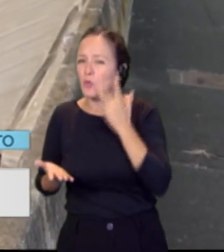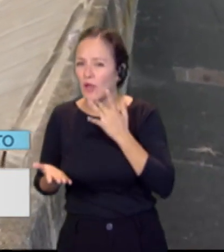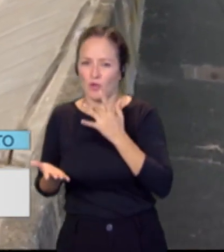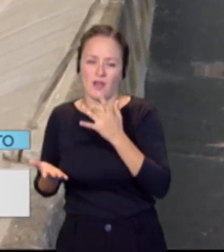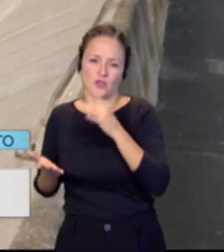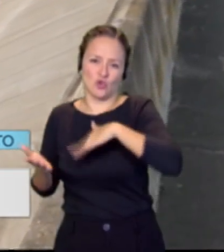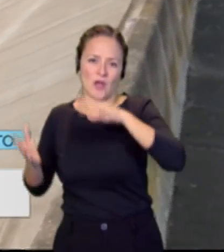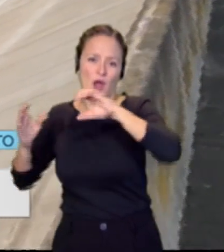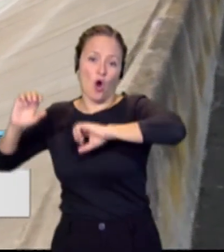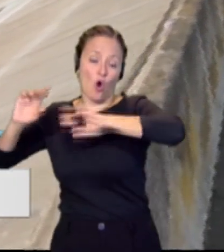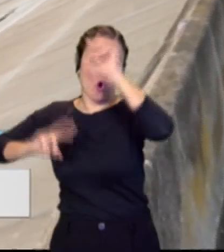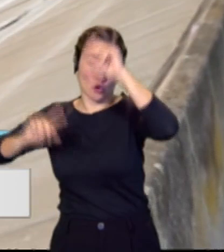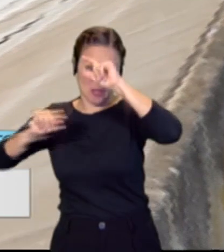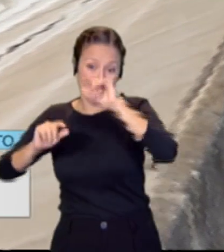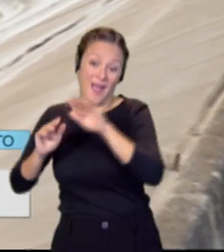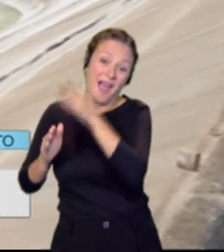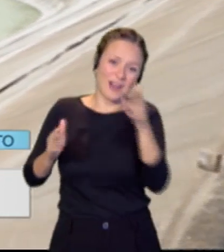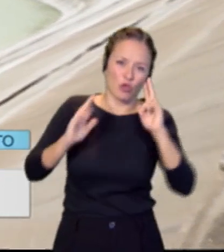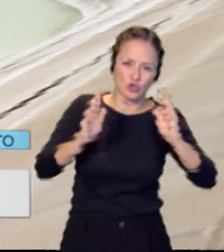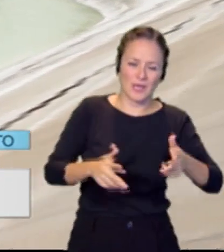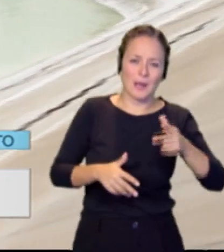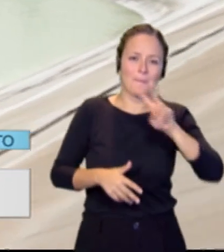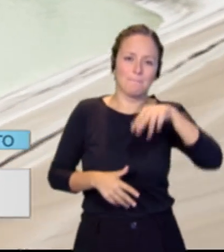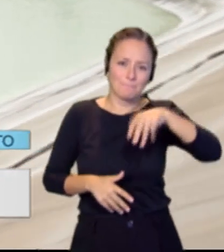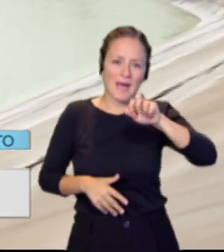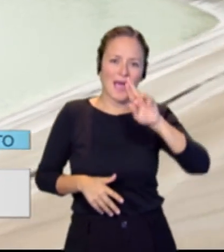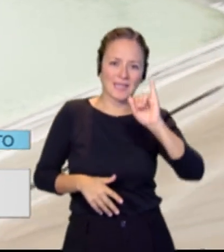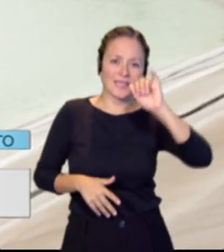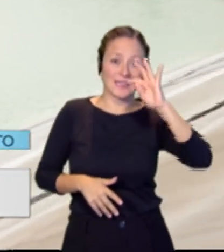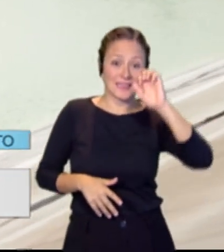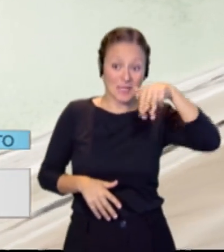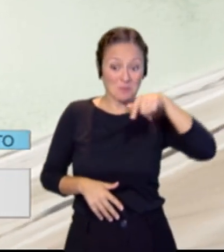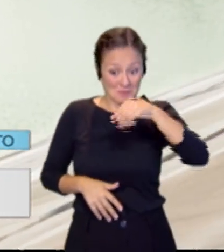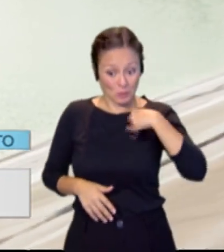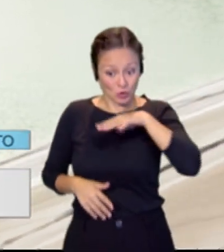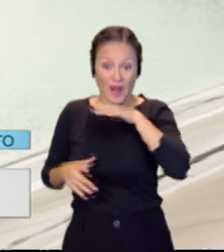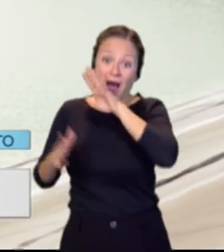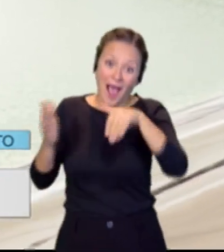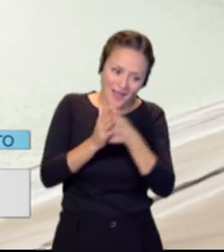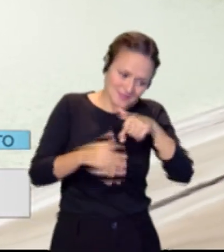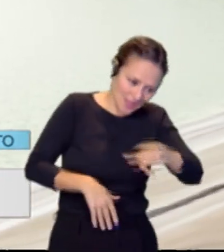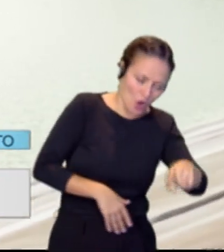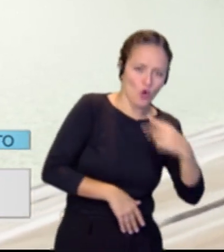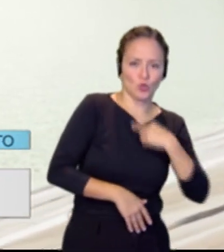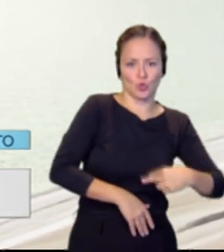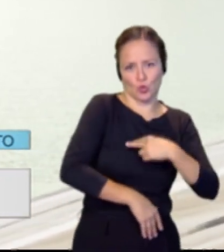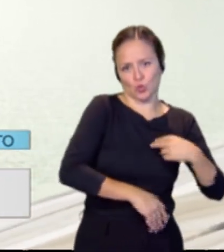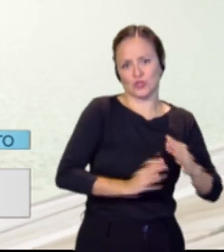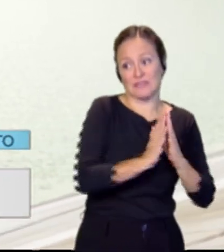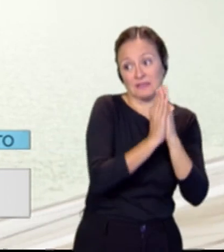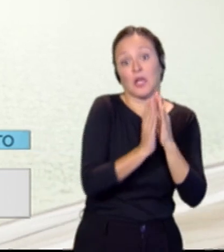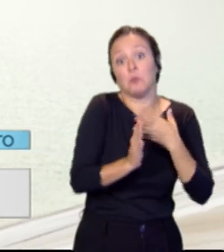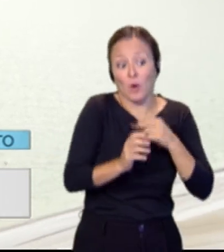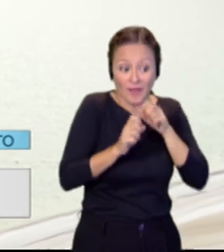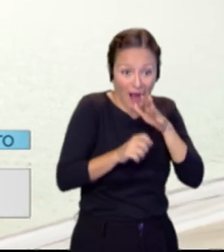Maritín, hasta esta balsa de La Cruz Santa, que podría abastecer incluso hasta zonas de La Huancha. ¿Serán suficientes